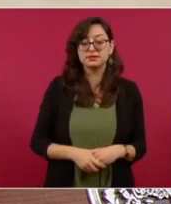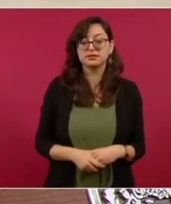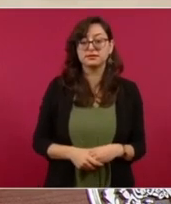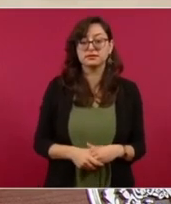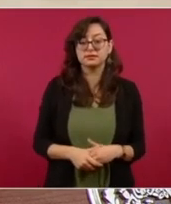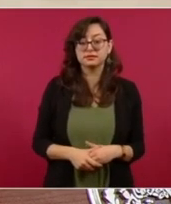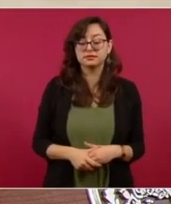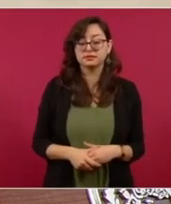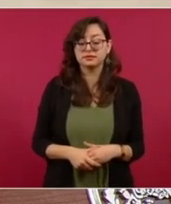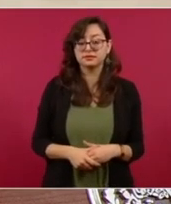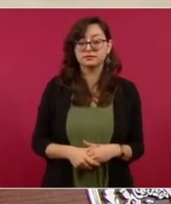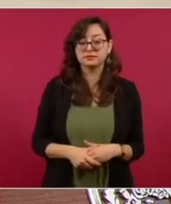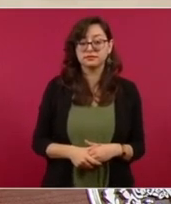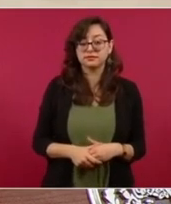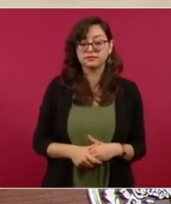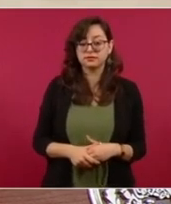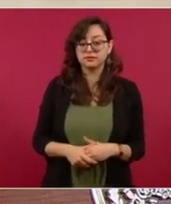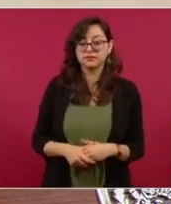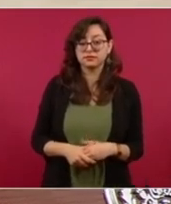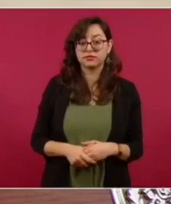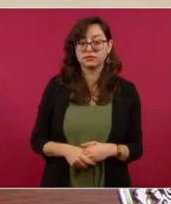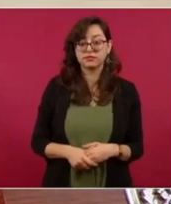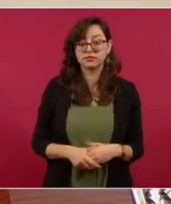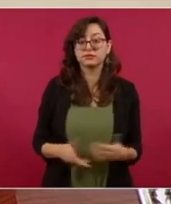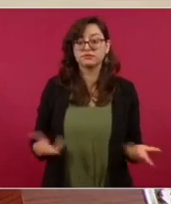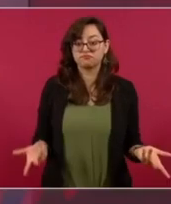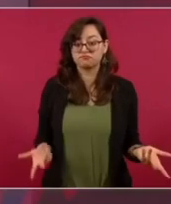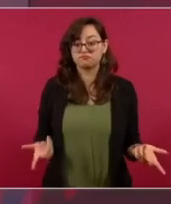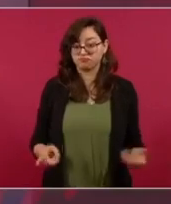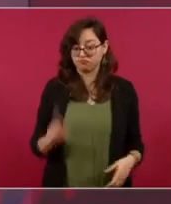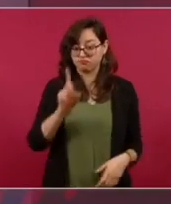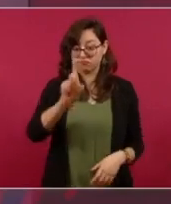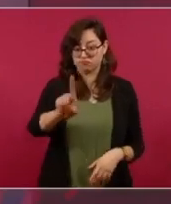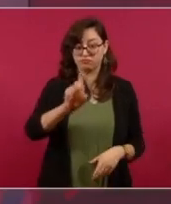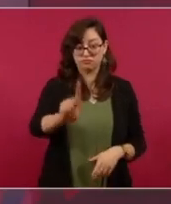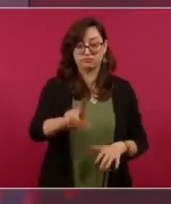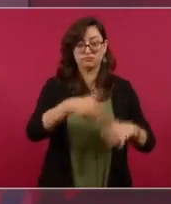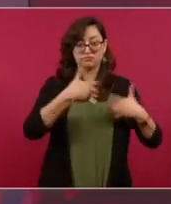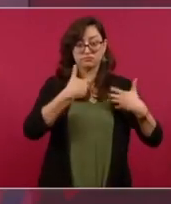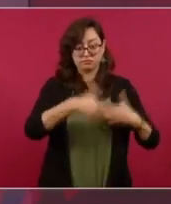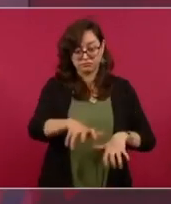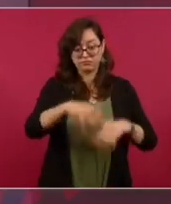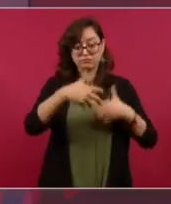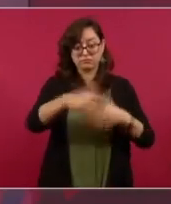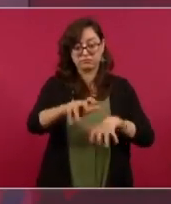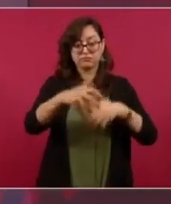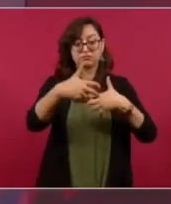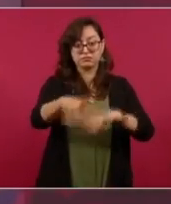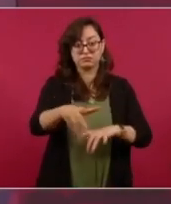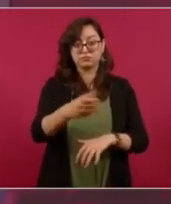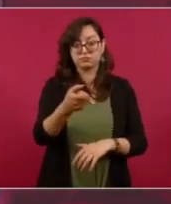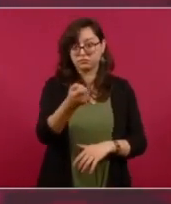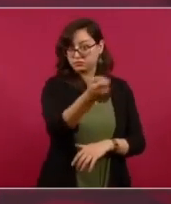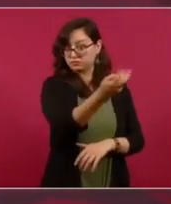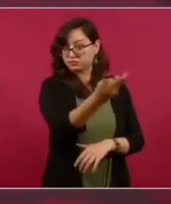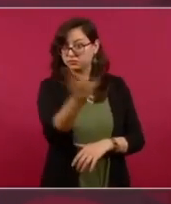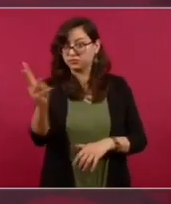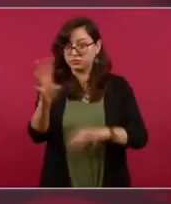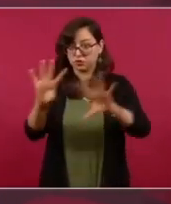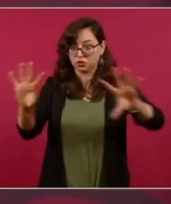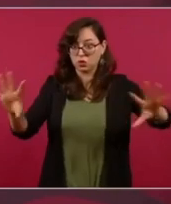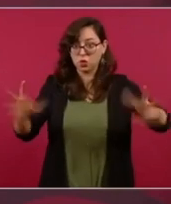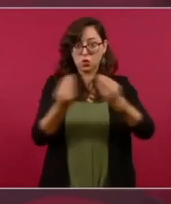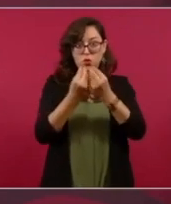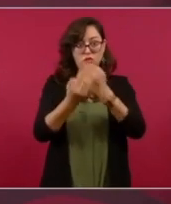ojalá y ahora el domingo haya un pronunciamiento conjunto sobre